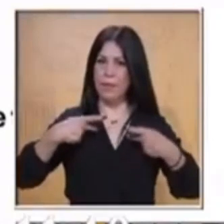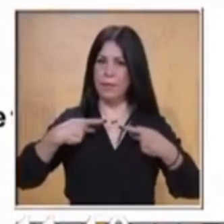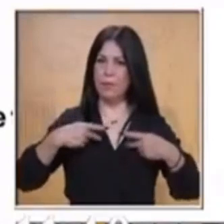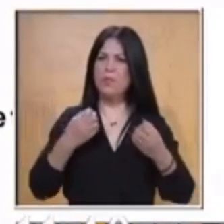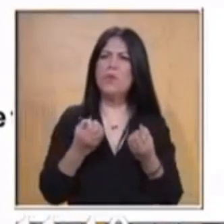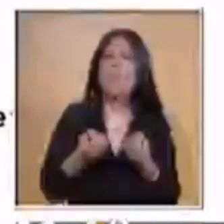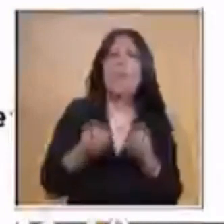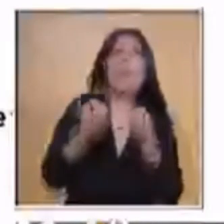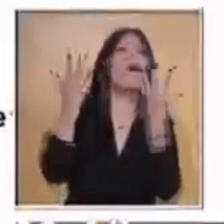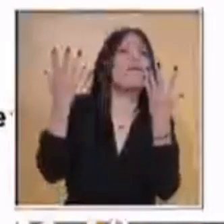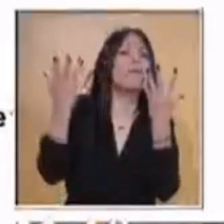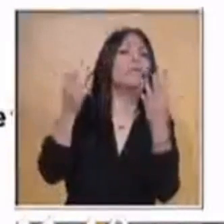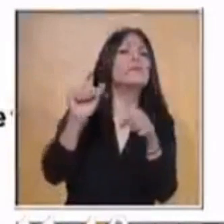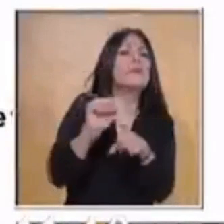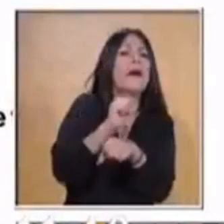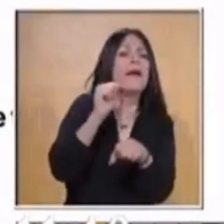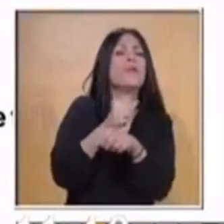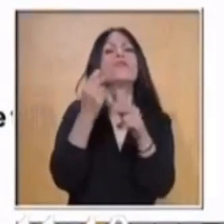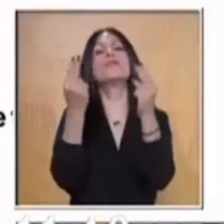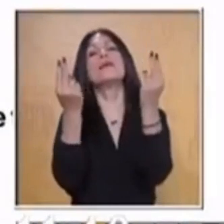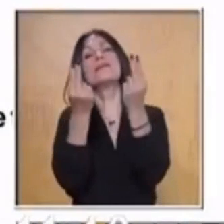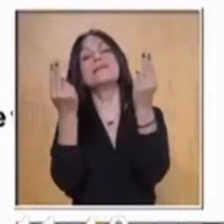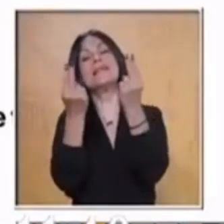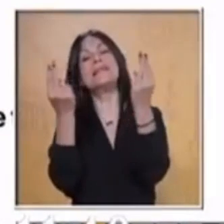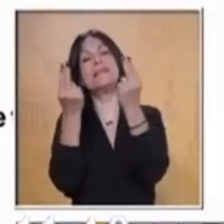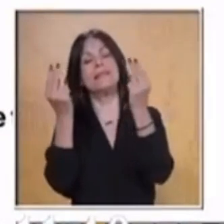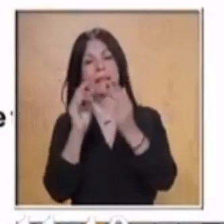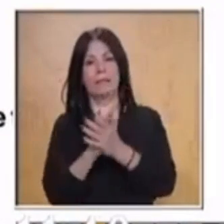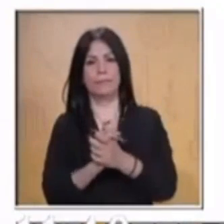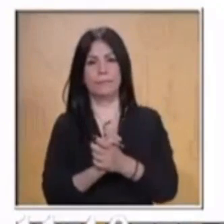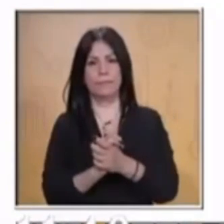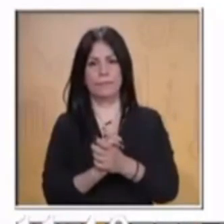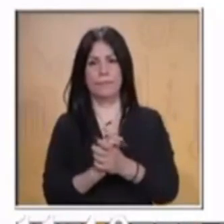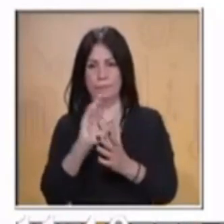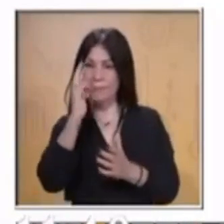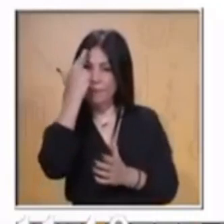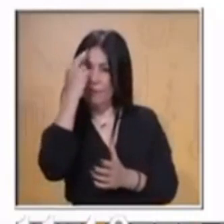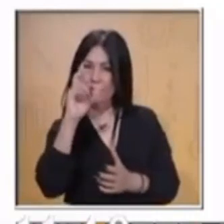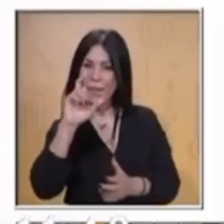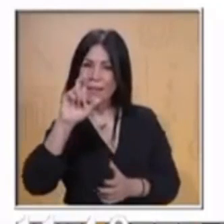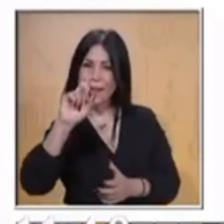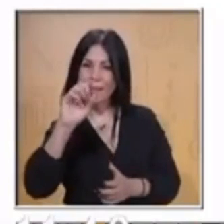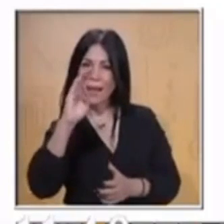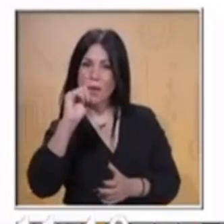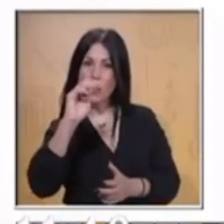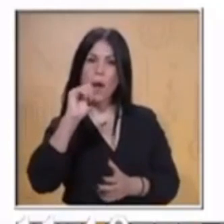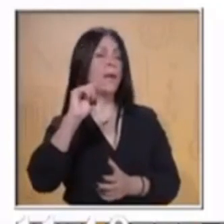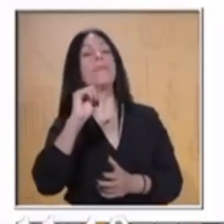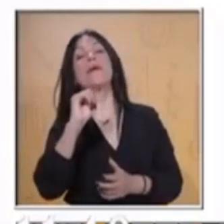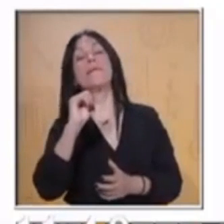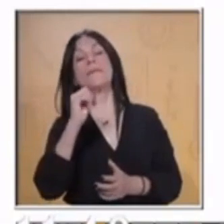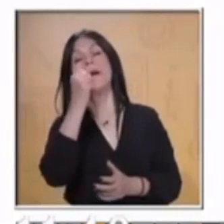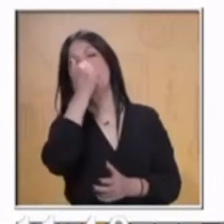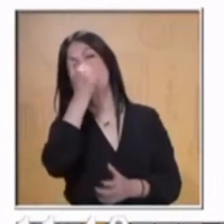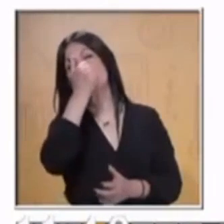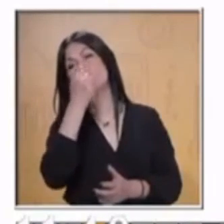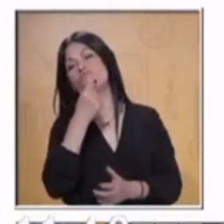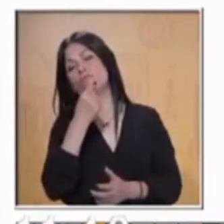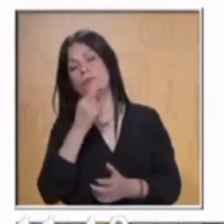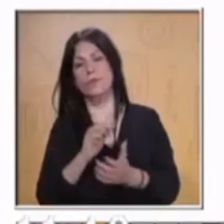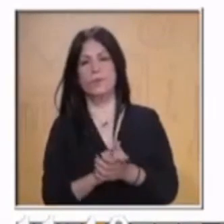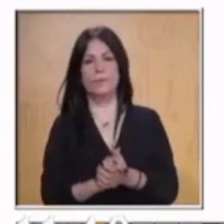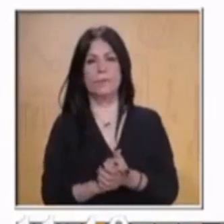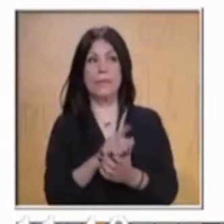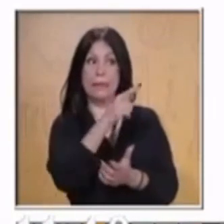en este problema como ejemplo. Muy bien, ahora te vamos a ayudar a resolver este pequeño